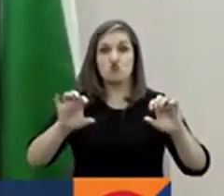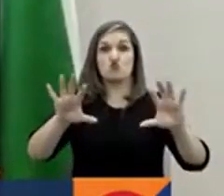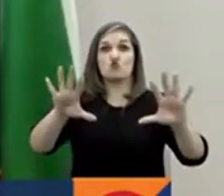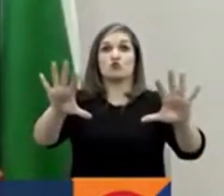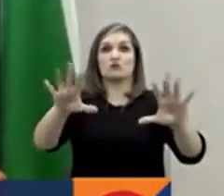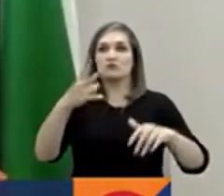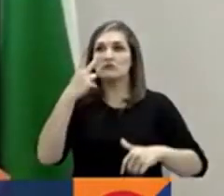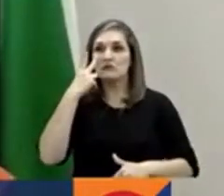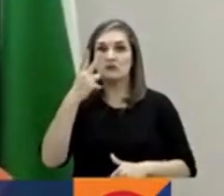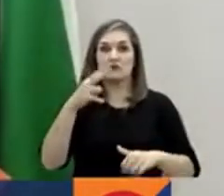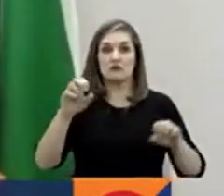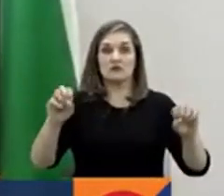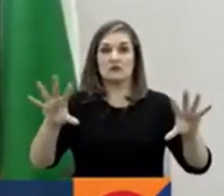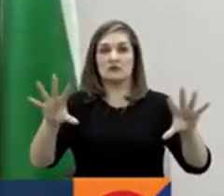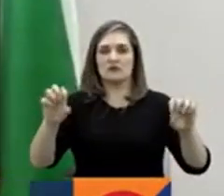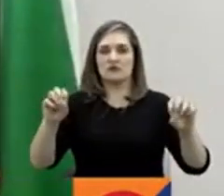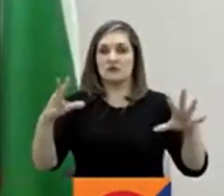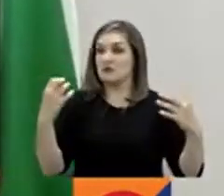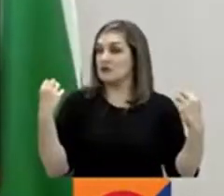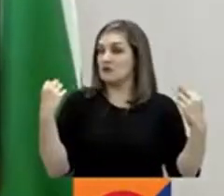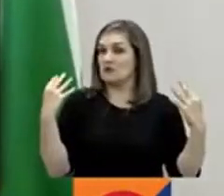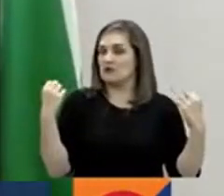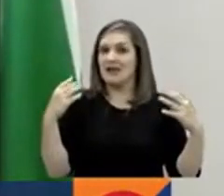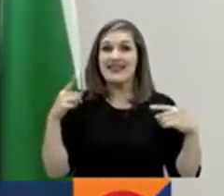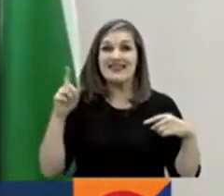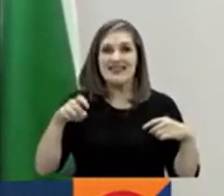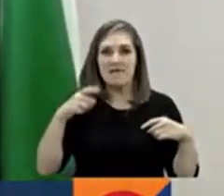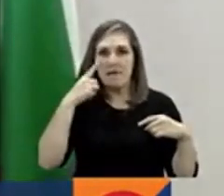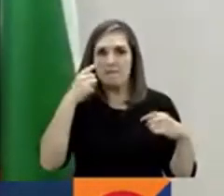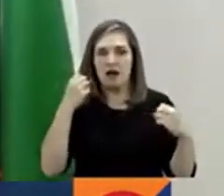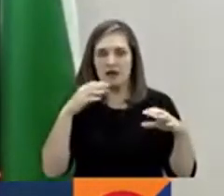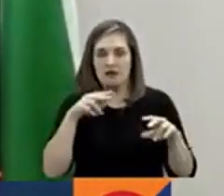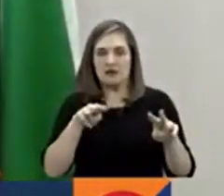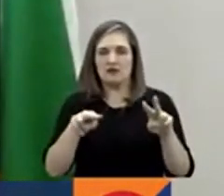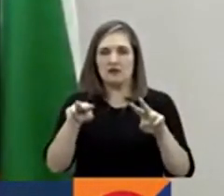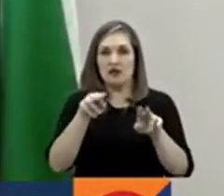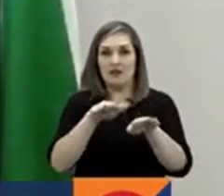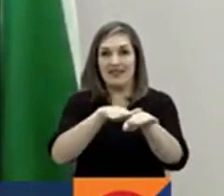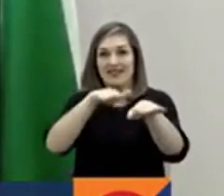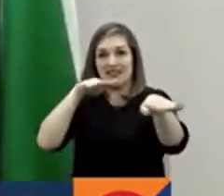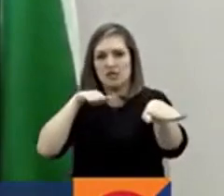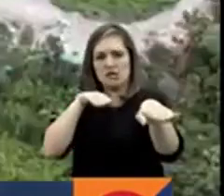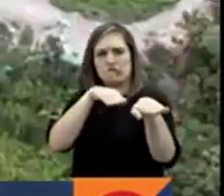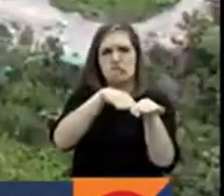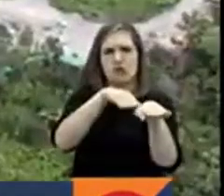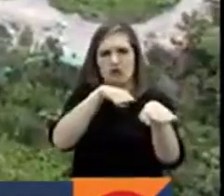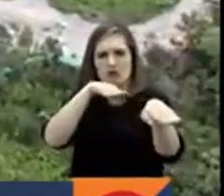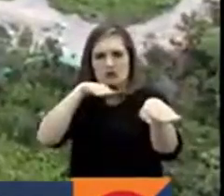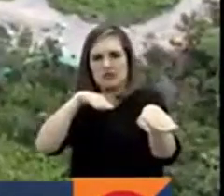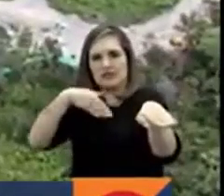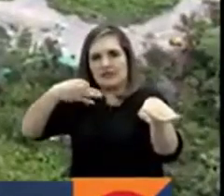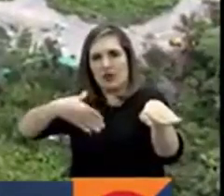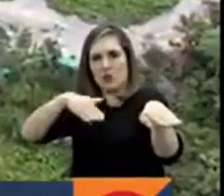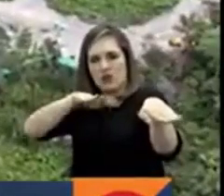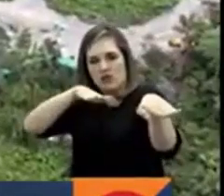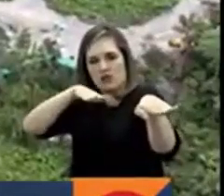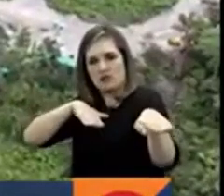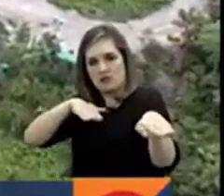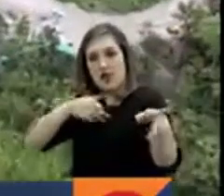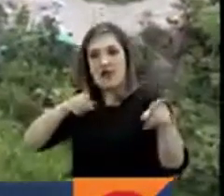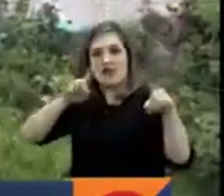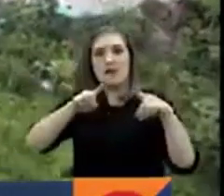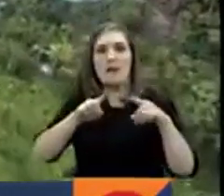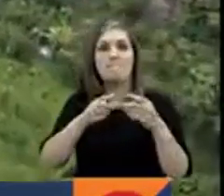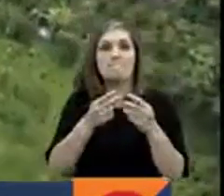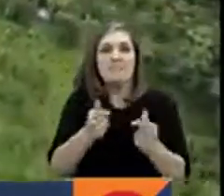intermitentes, aumentar la distancia de seguridad que llamamos, adecuar un poquito la